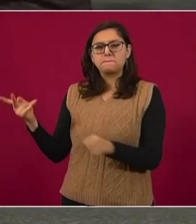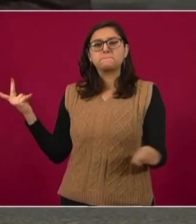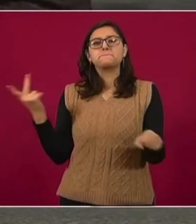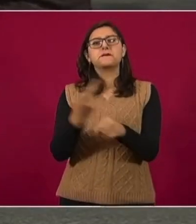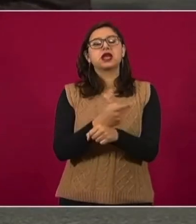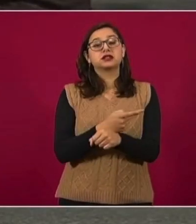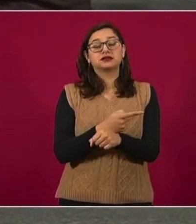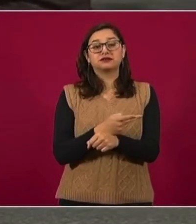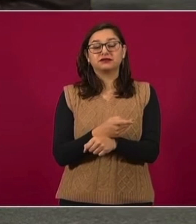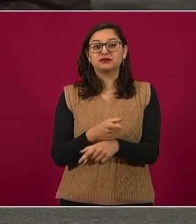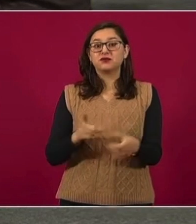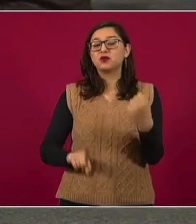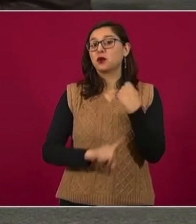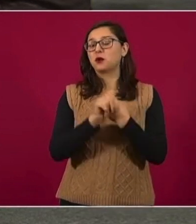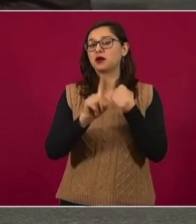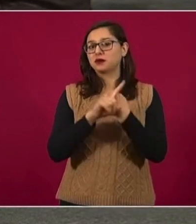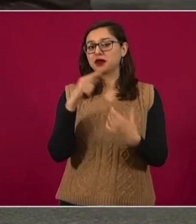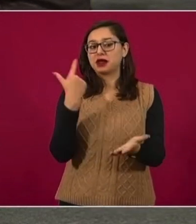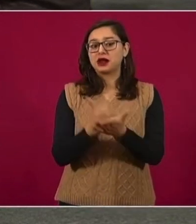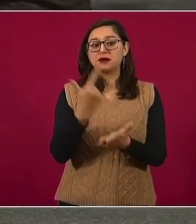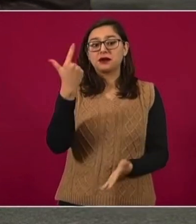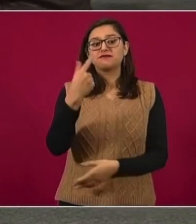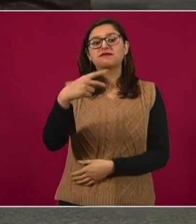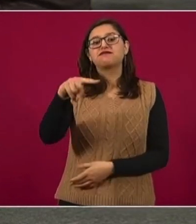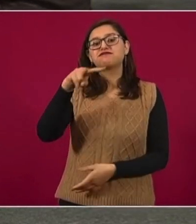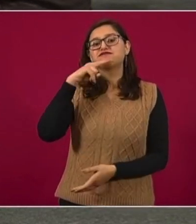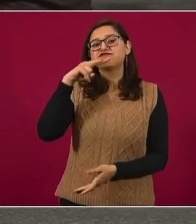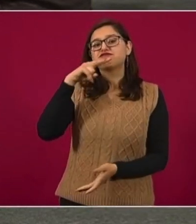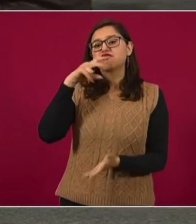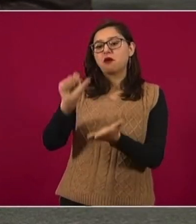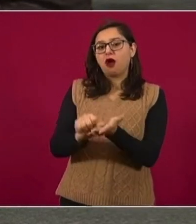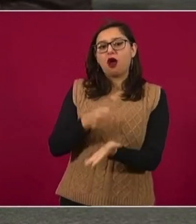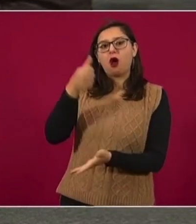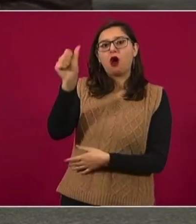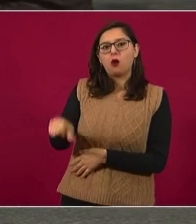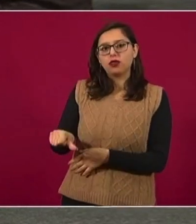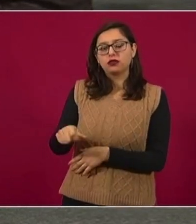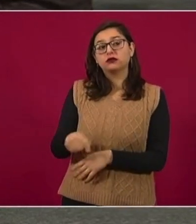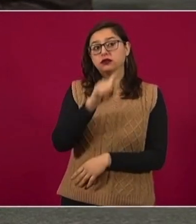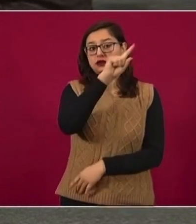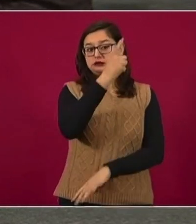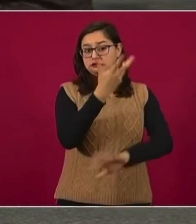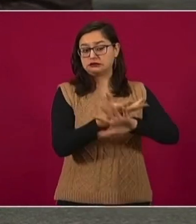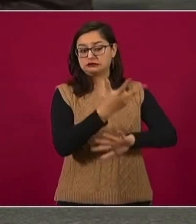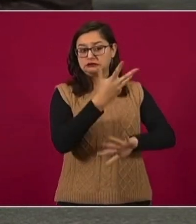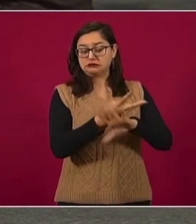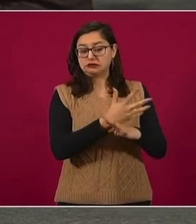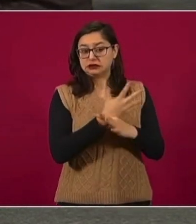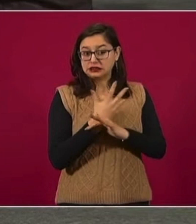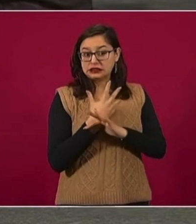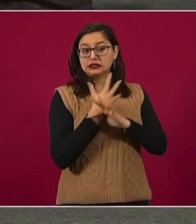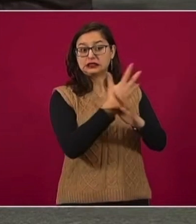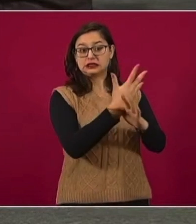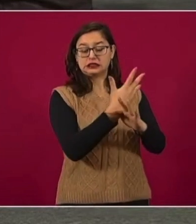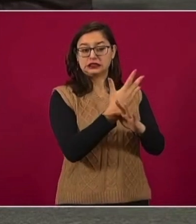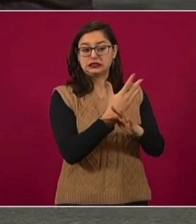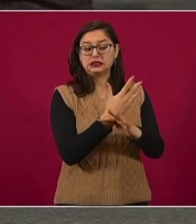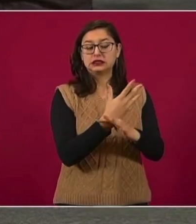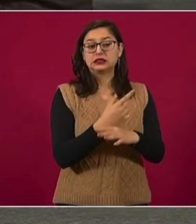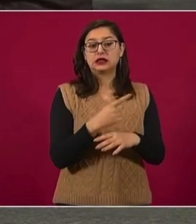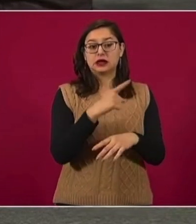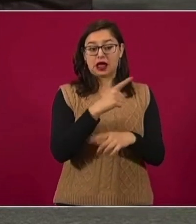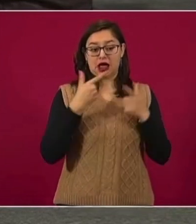denuncia ahí por parte supuestamente de la instancia norteamericana que acusa que uno de sus agentes en Uruapan